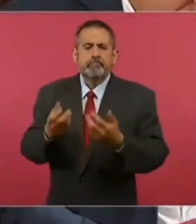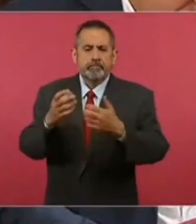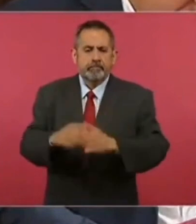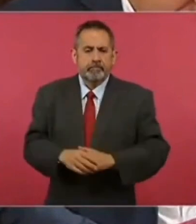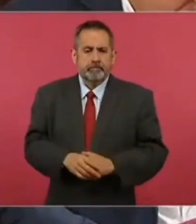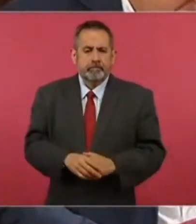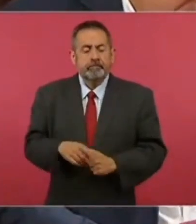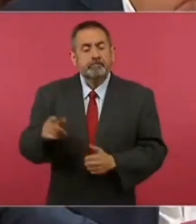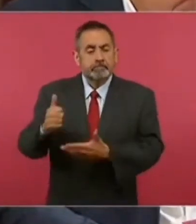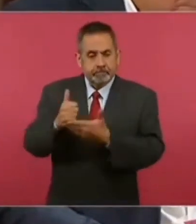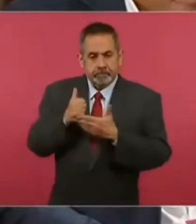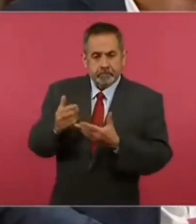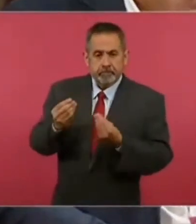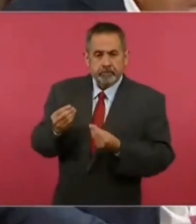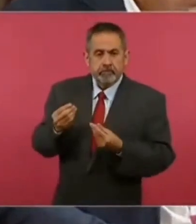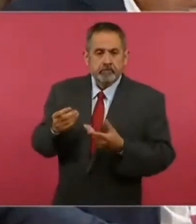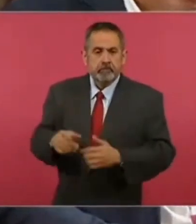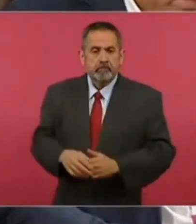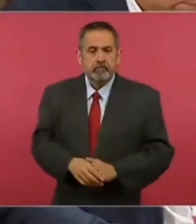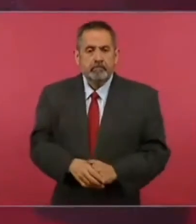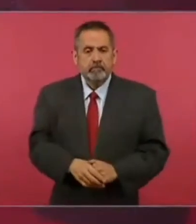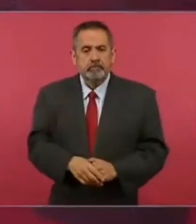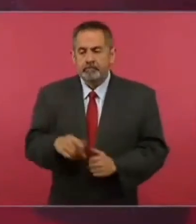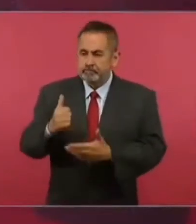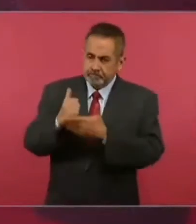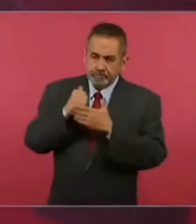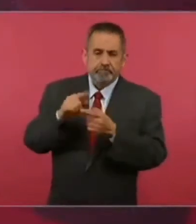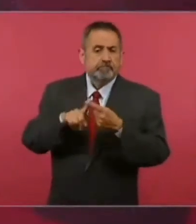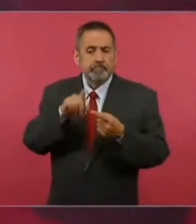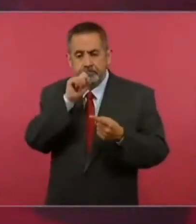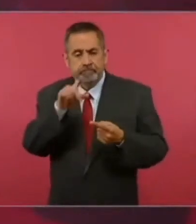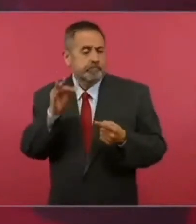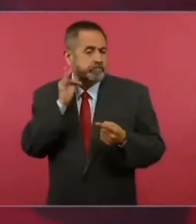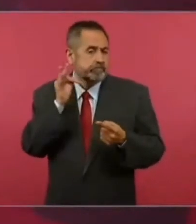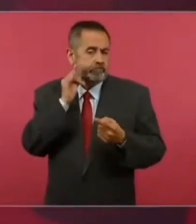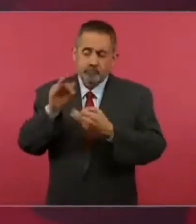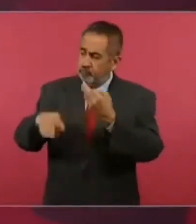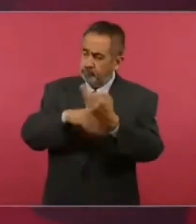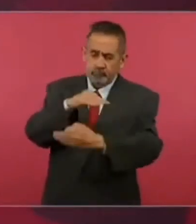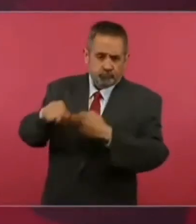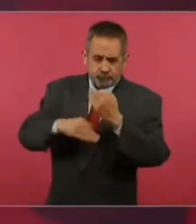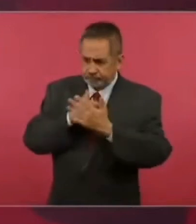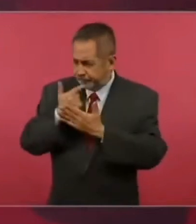y nos están ayudando y nos están ayudando las fiscalías todos